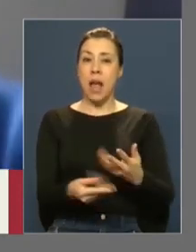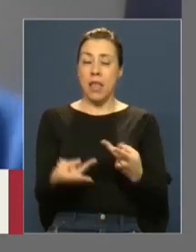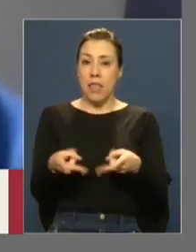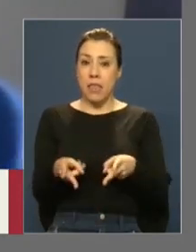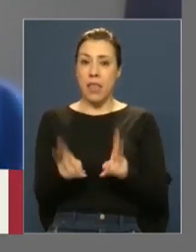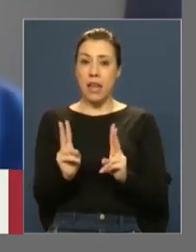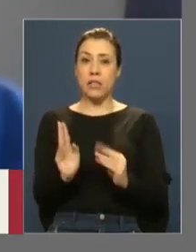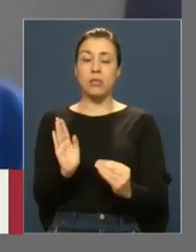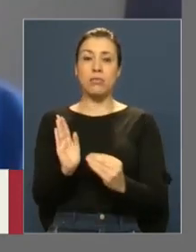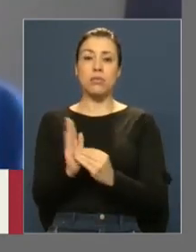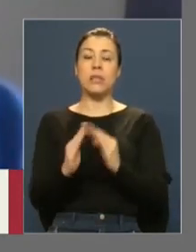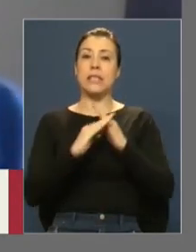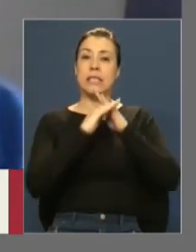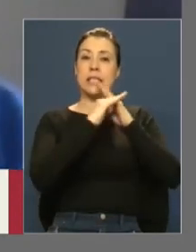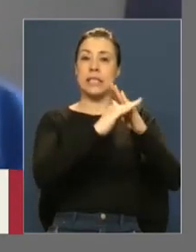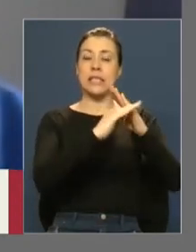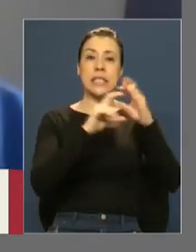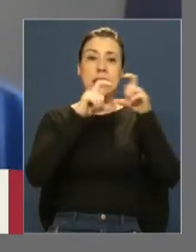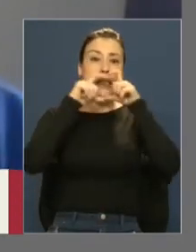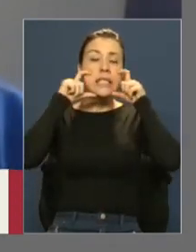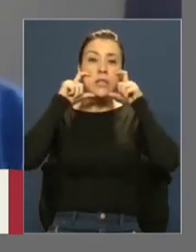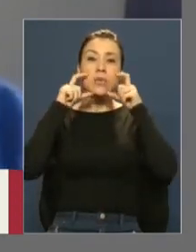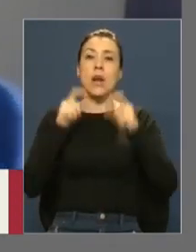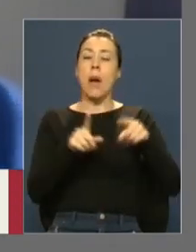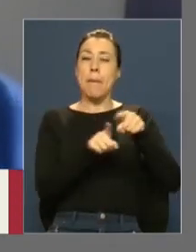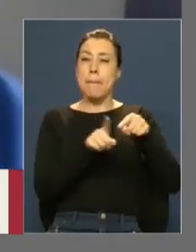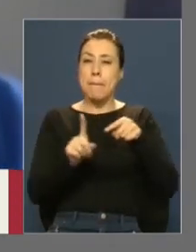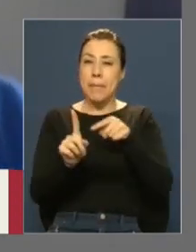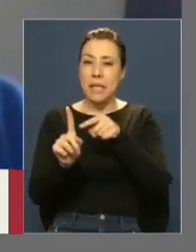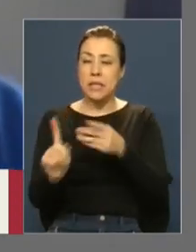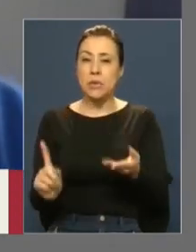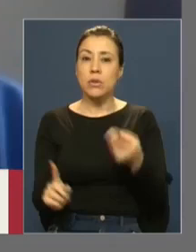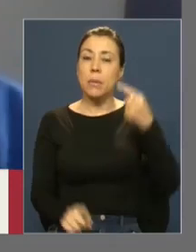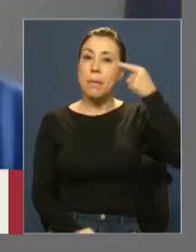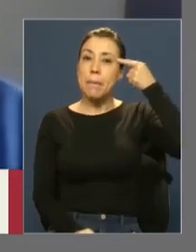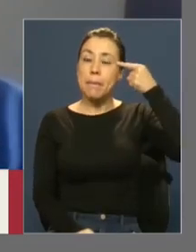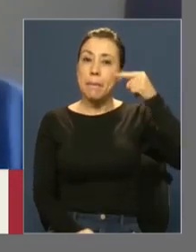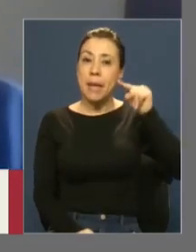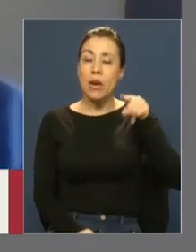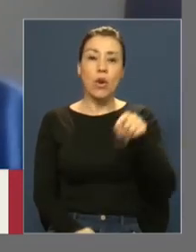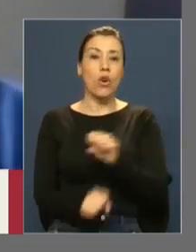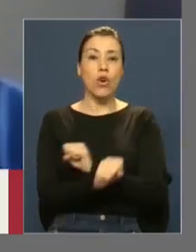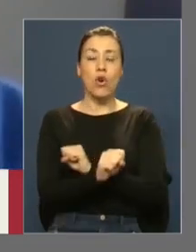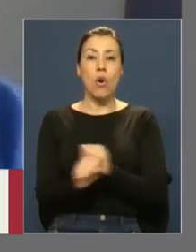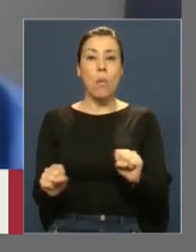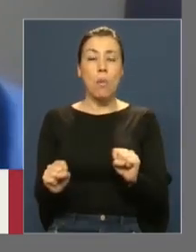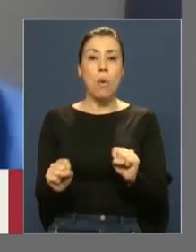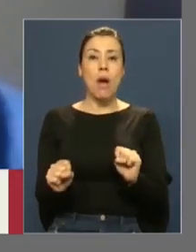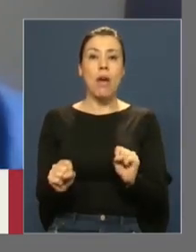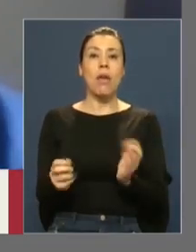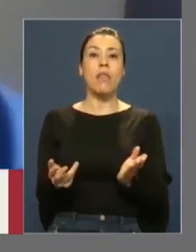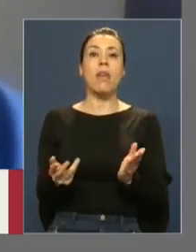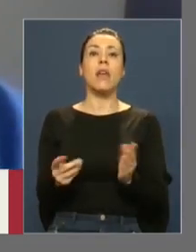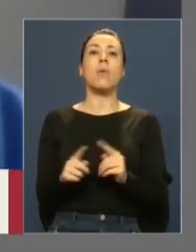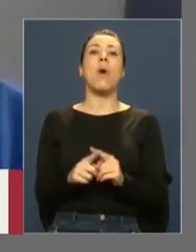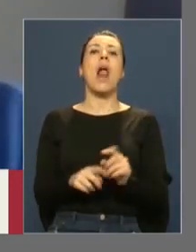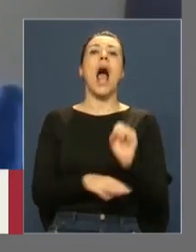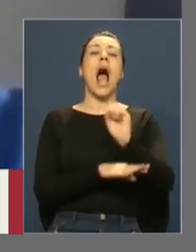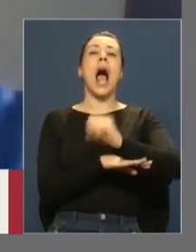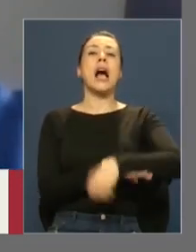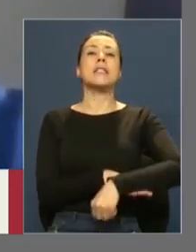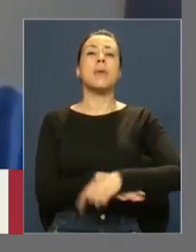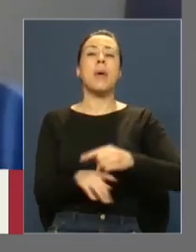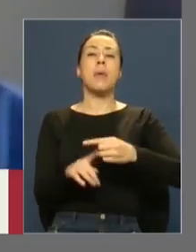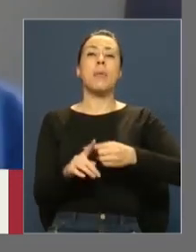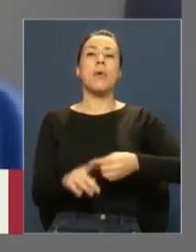estableciendo la censura, la persecución. Sin embargo, eso no puede optar para que se acepte que mediante